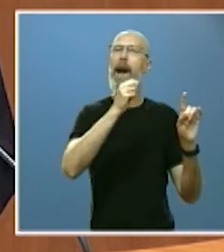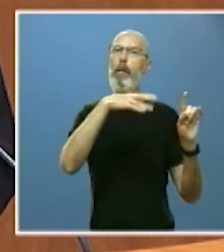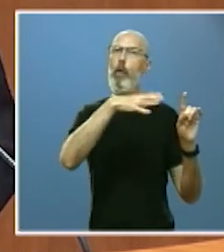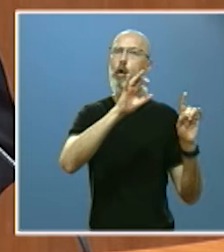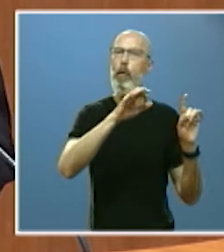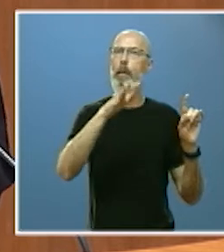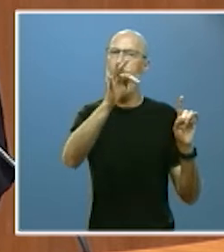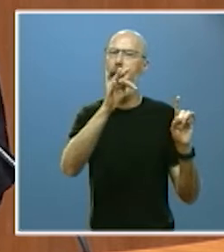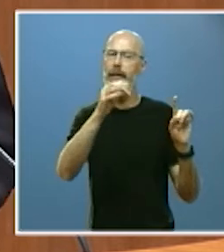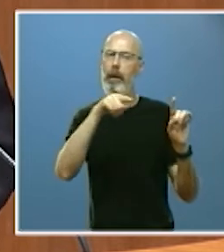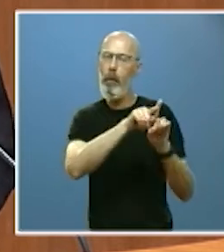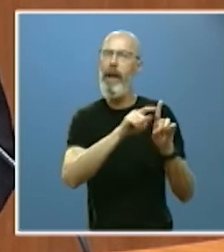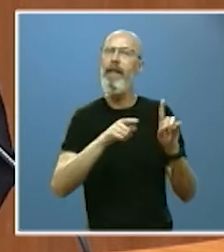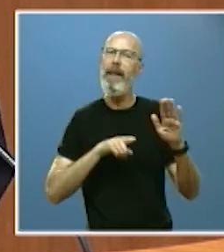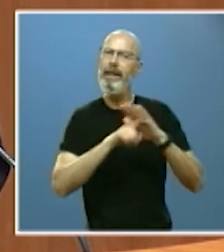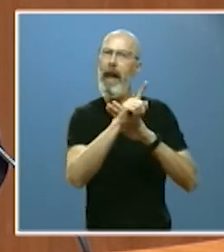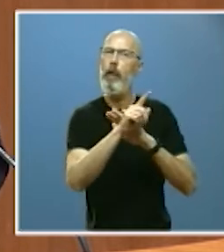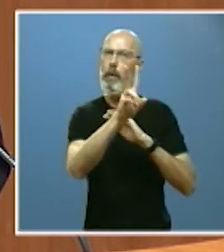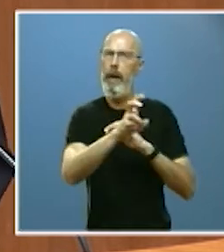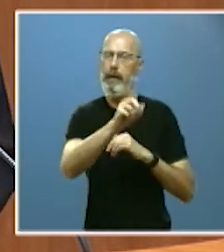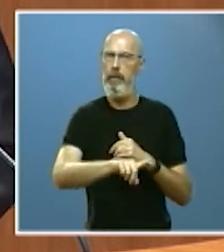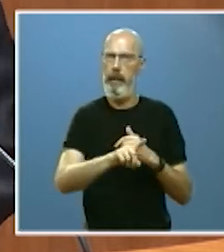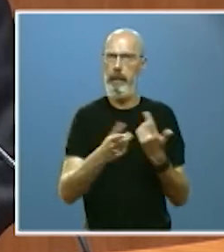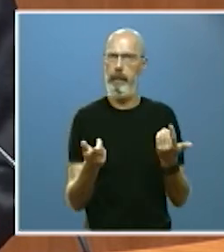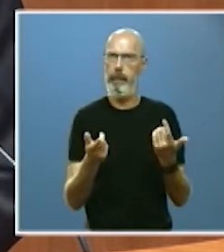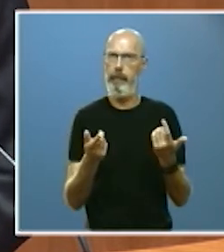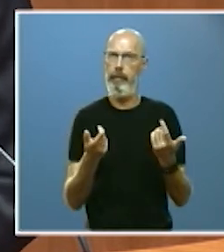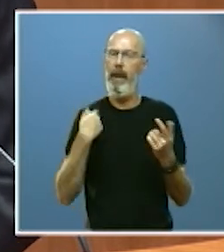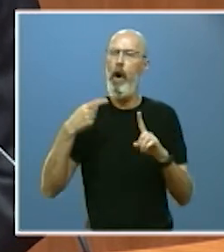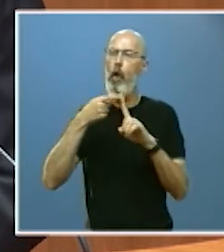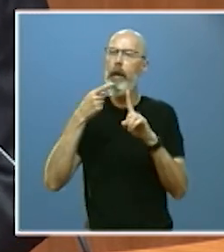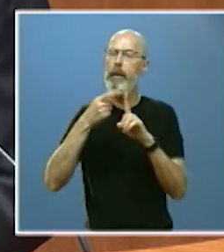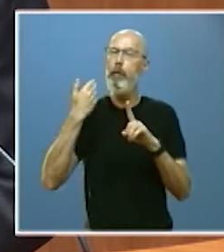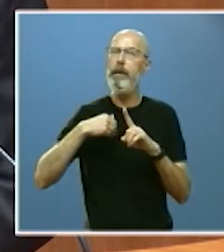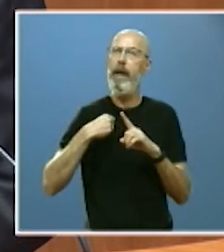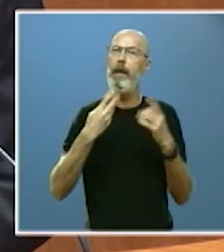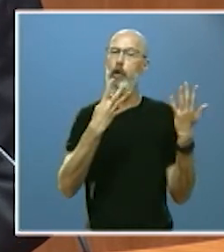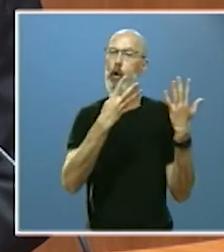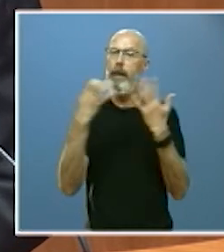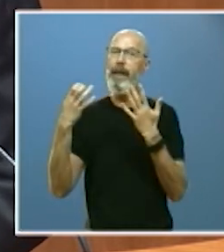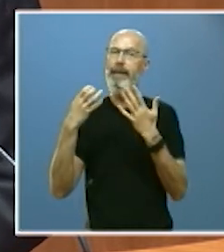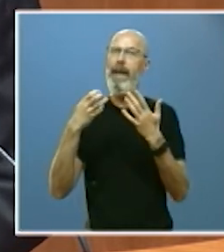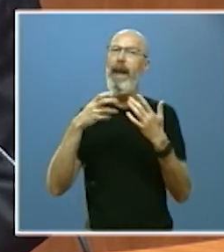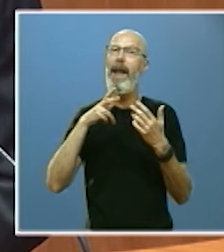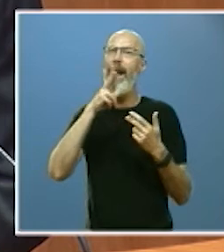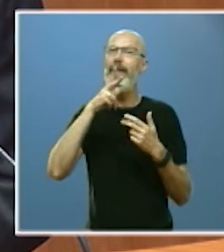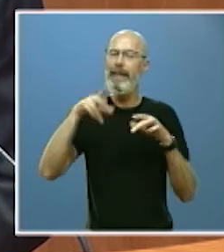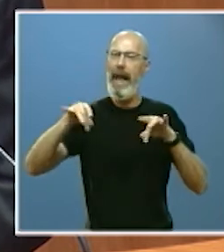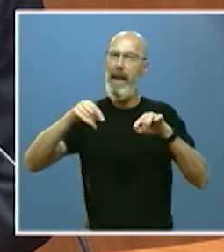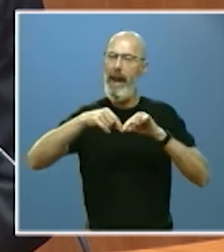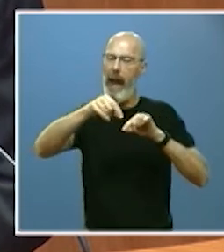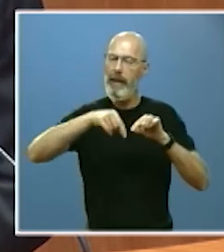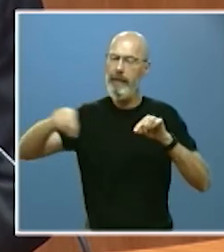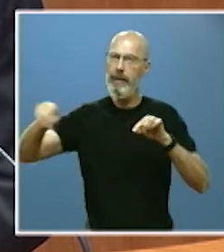fuente de desarrollo hemos alcanzado ya el objetivo de legislatura de 900.000 hectáreas forestales ordenadas y estamos cerca de las